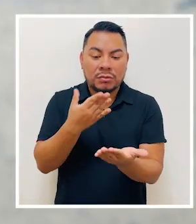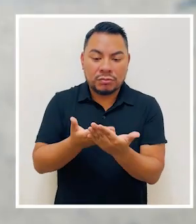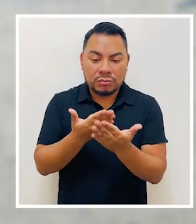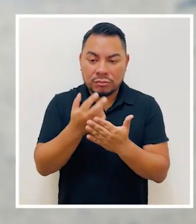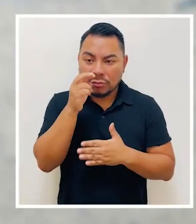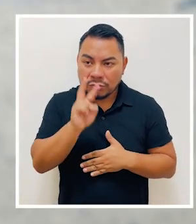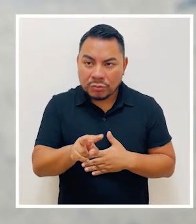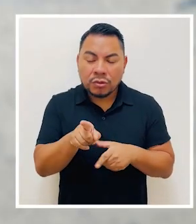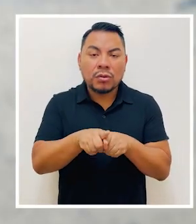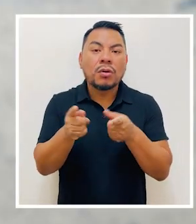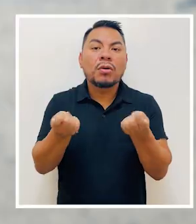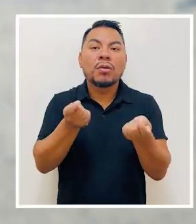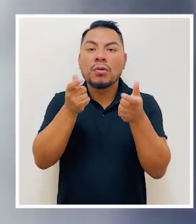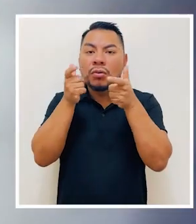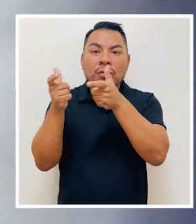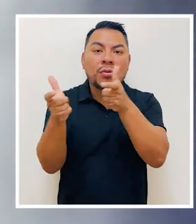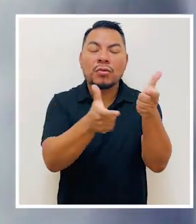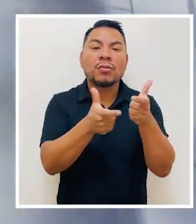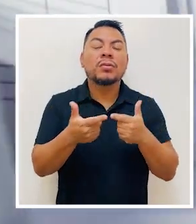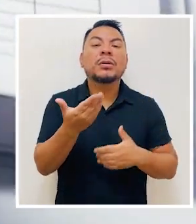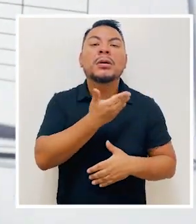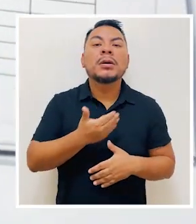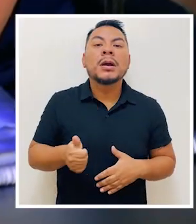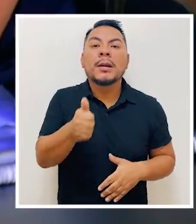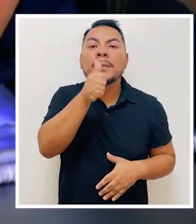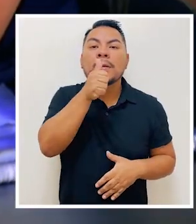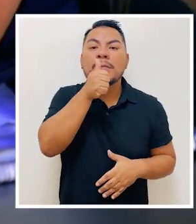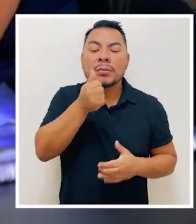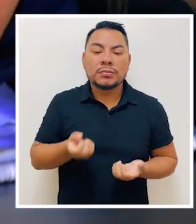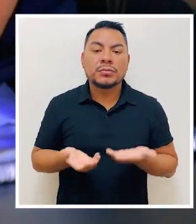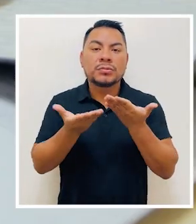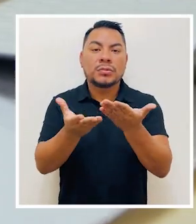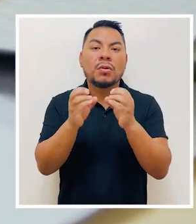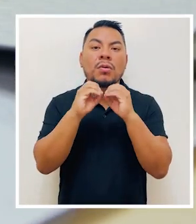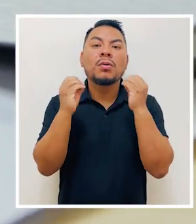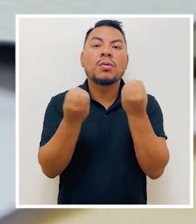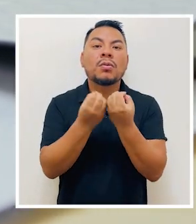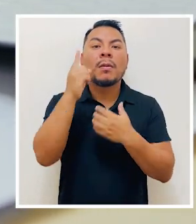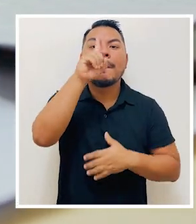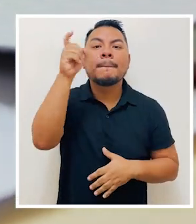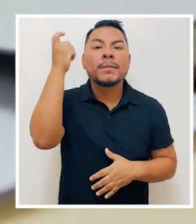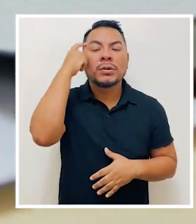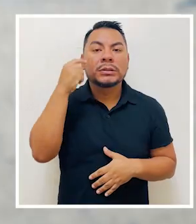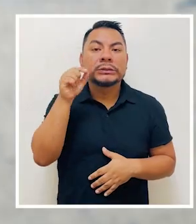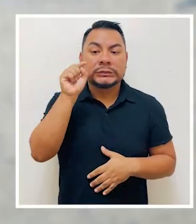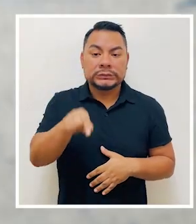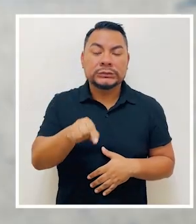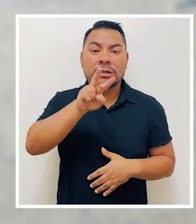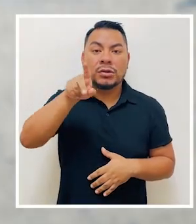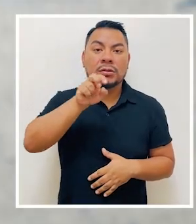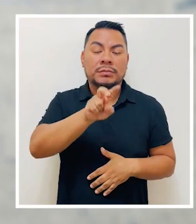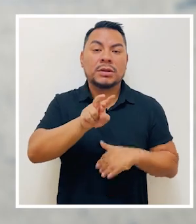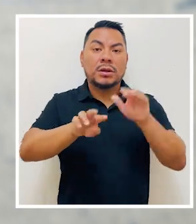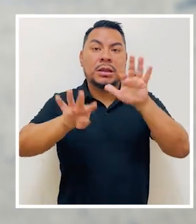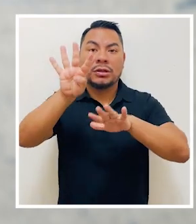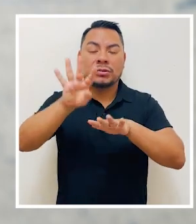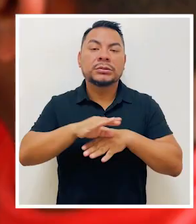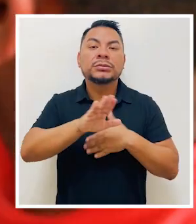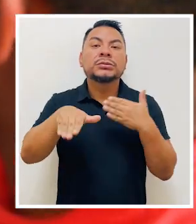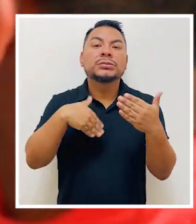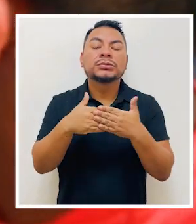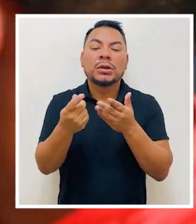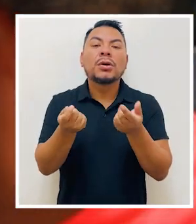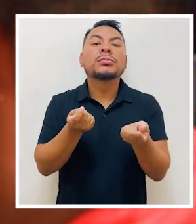la verificación y control del financiamiento público y privado que reciben las organizaciones políticas. Y desde el 2014